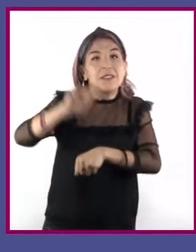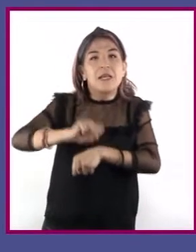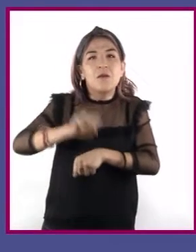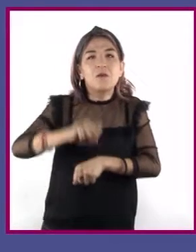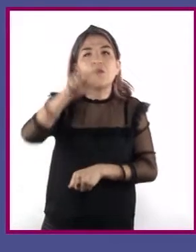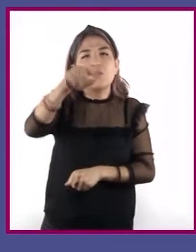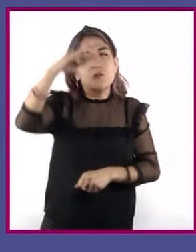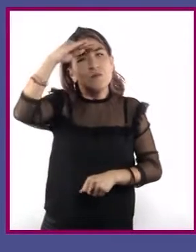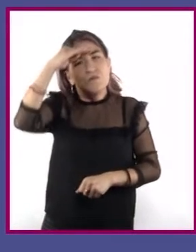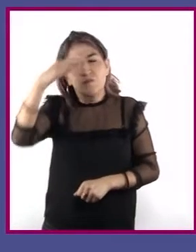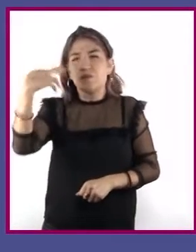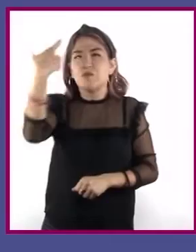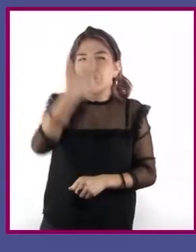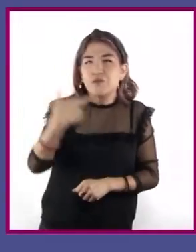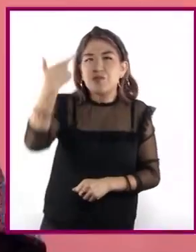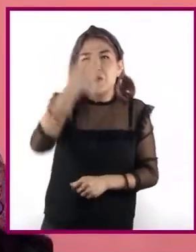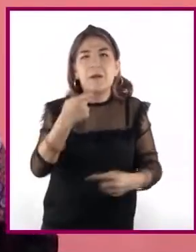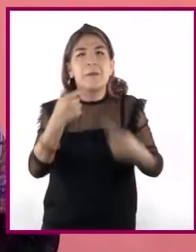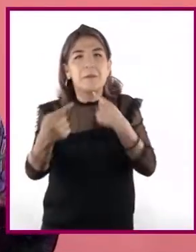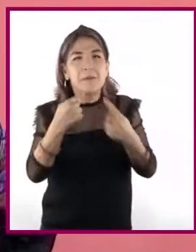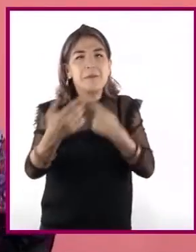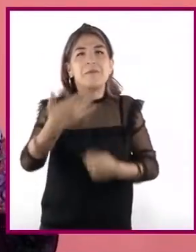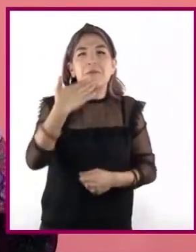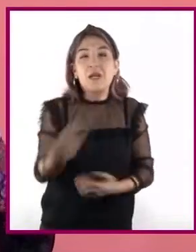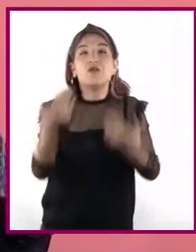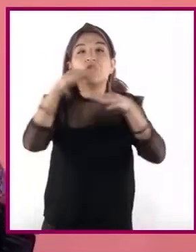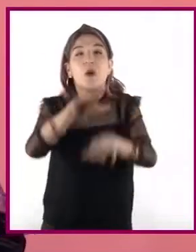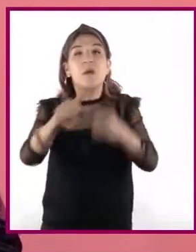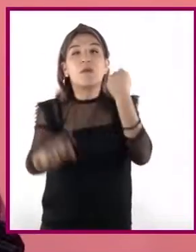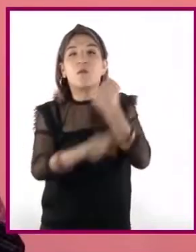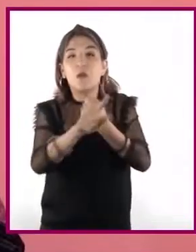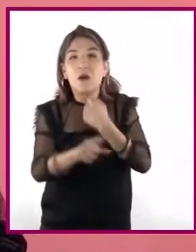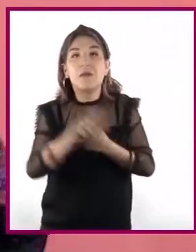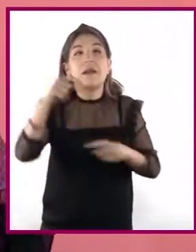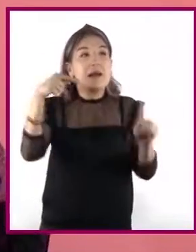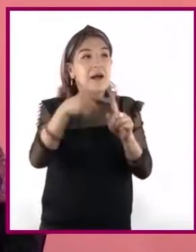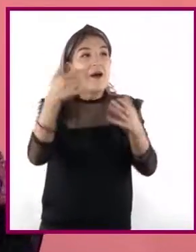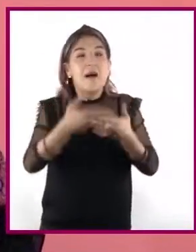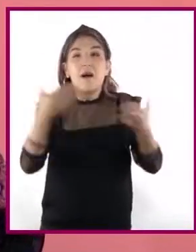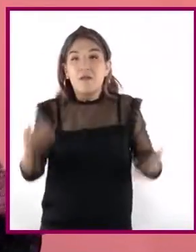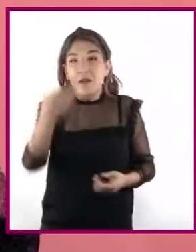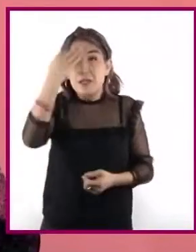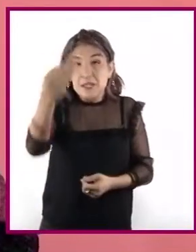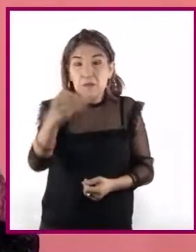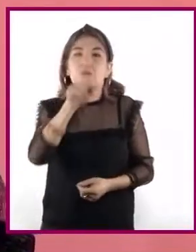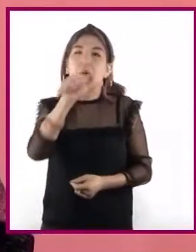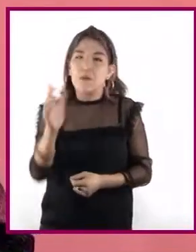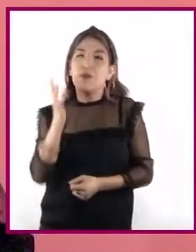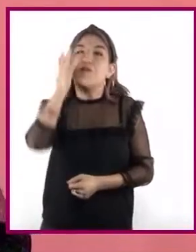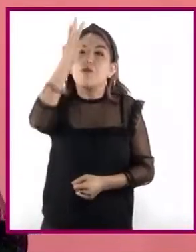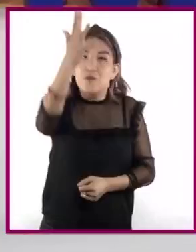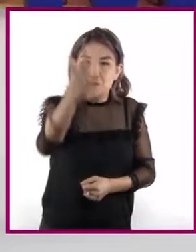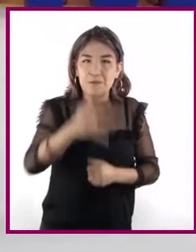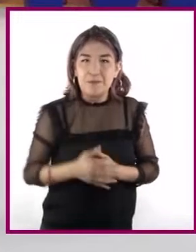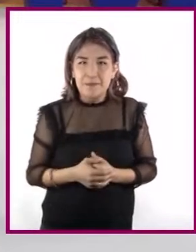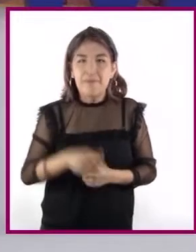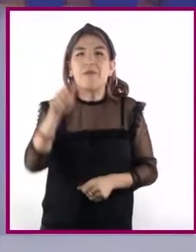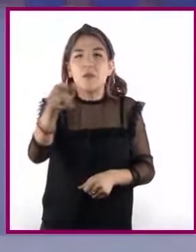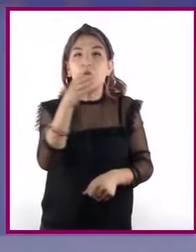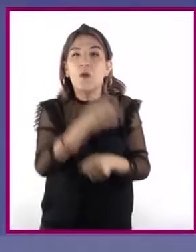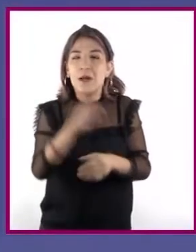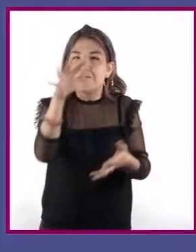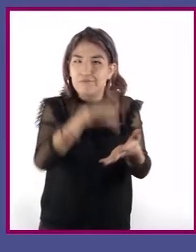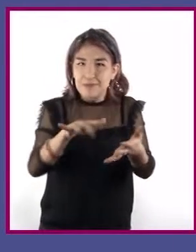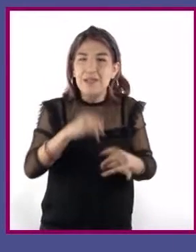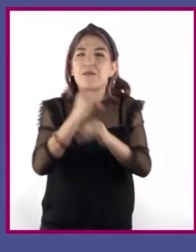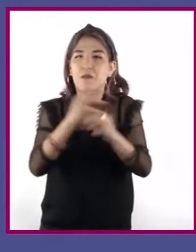actitud analítica y crítica ante las circunstancias actuales y futuras. Leamos el siguiente